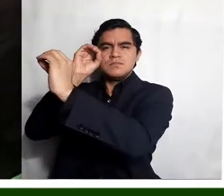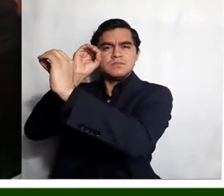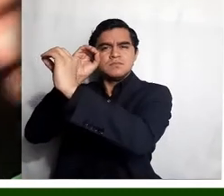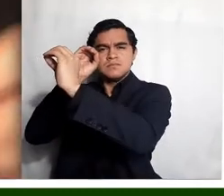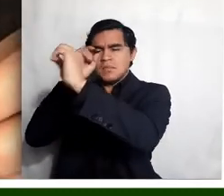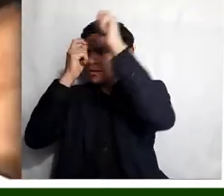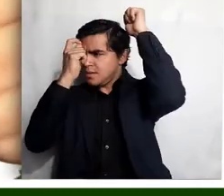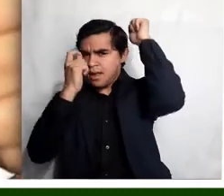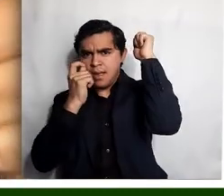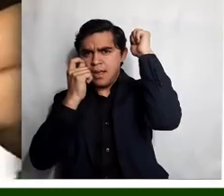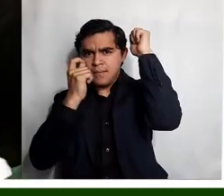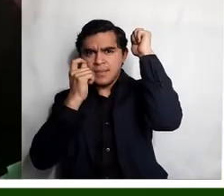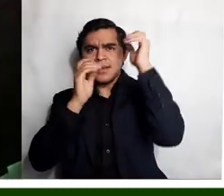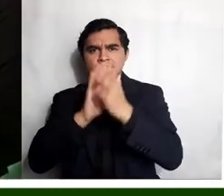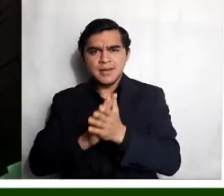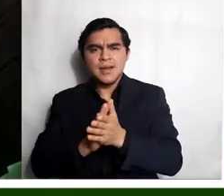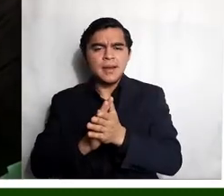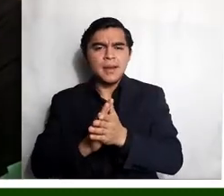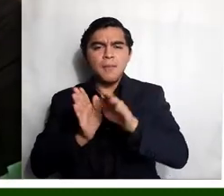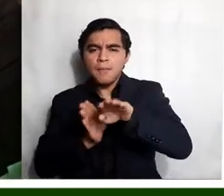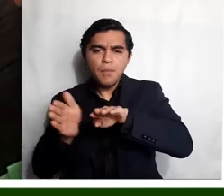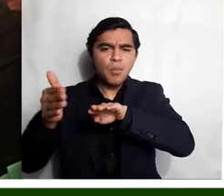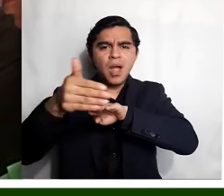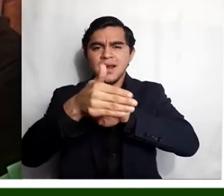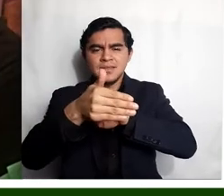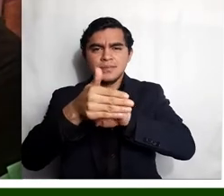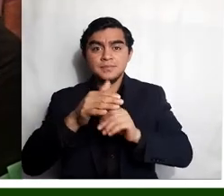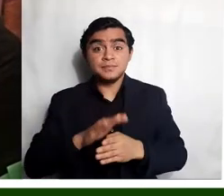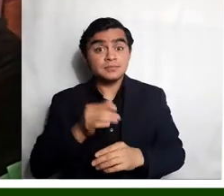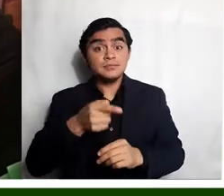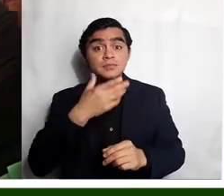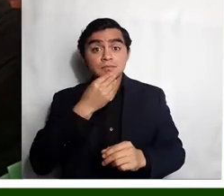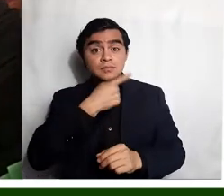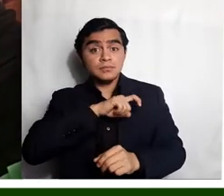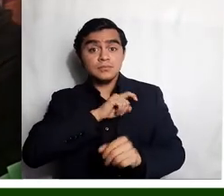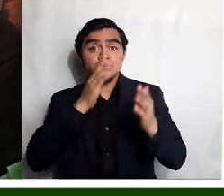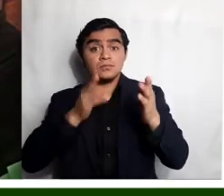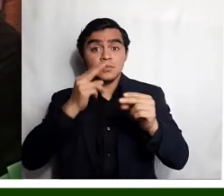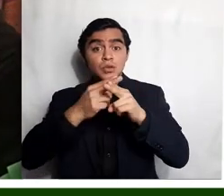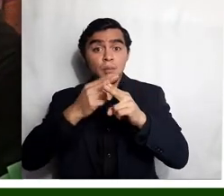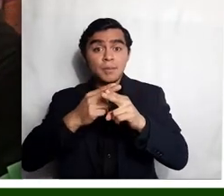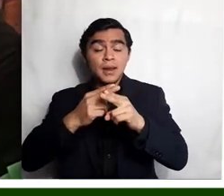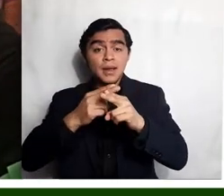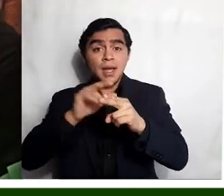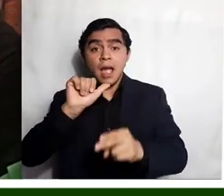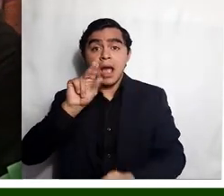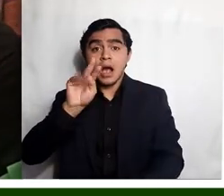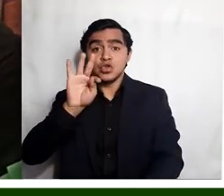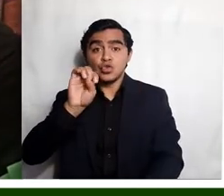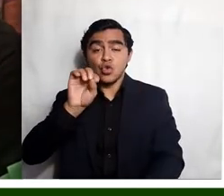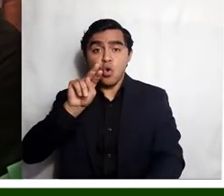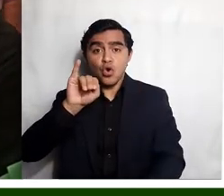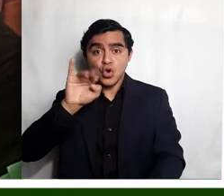caracterizar mi poema, En medio del puerto, que es de un escritor español llamado Antonio García